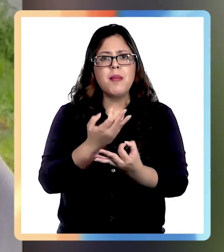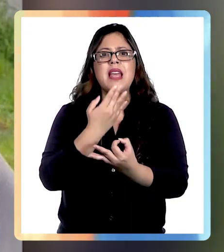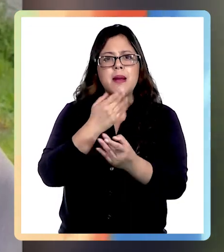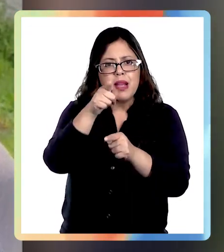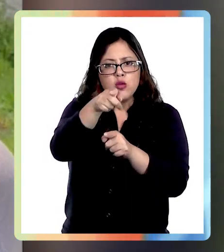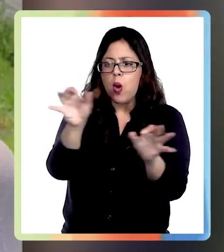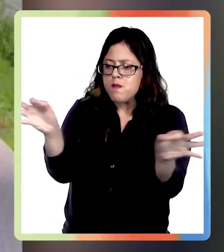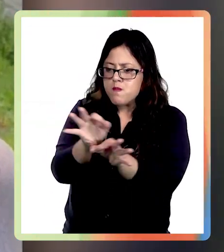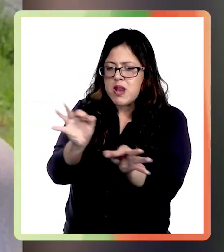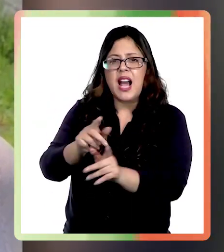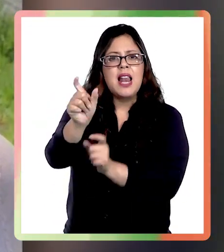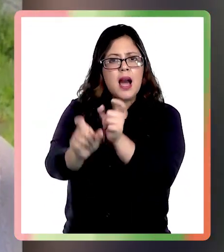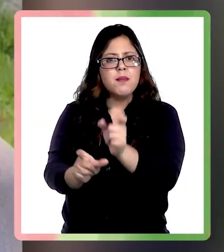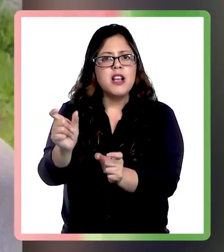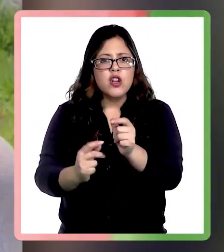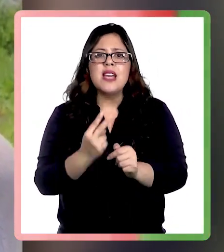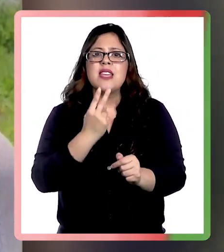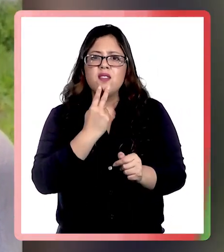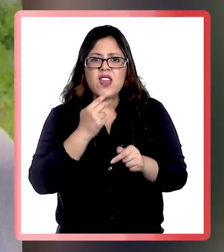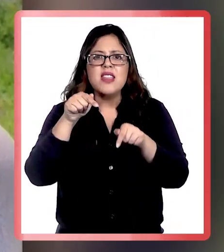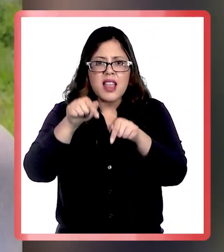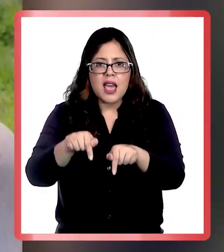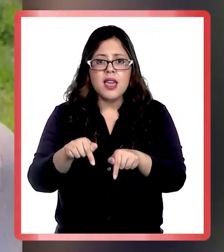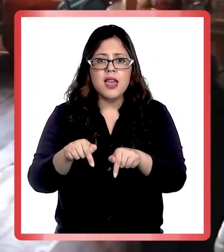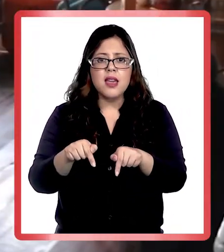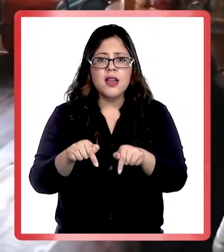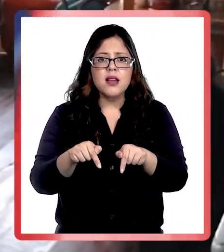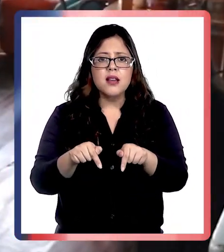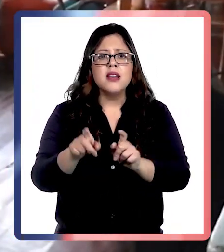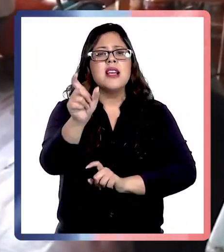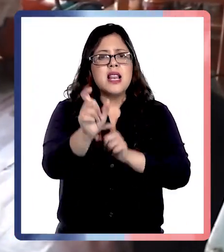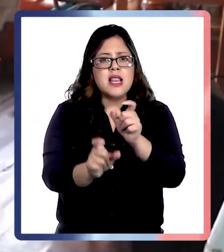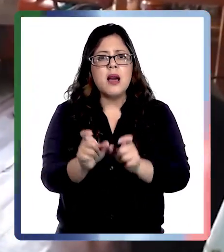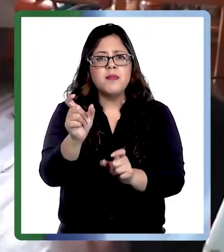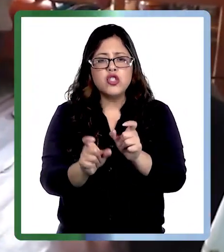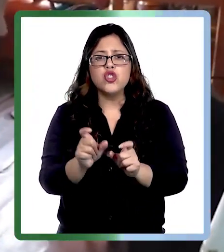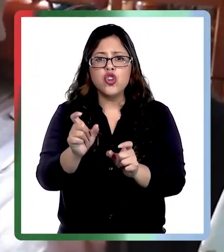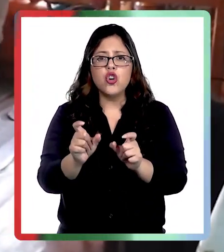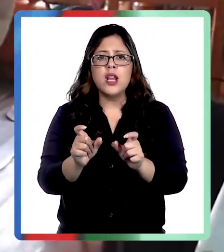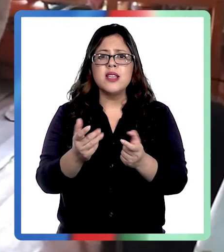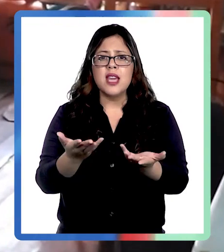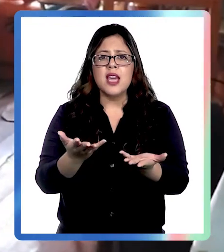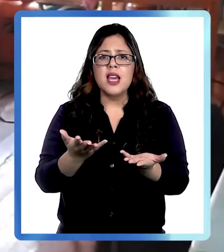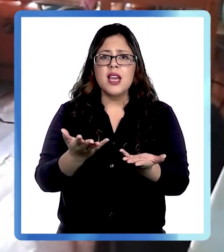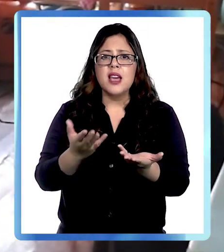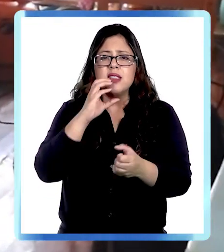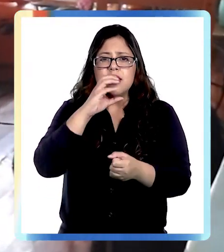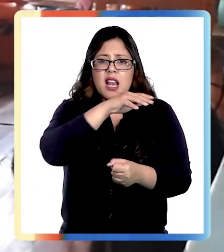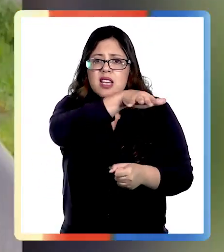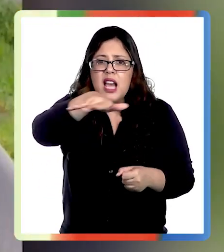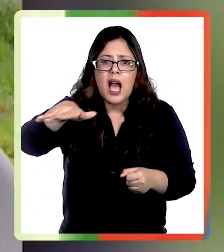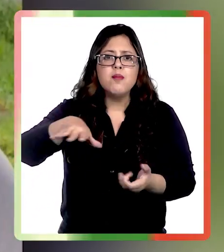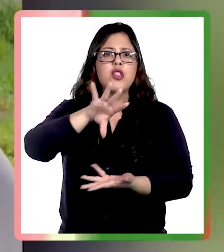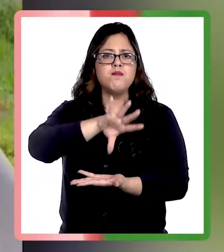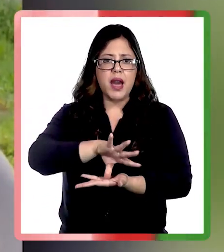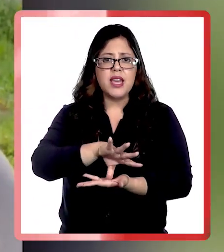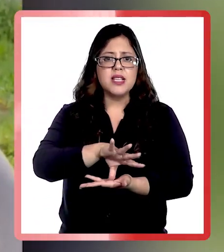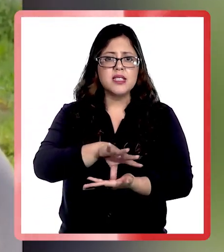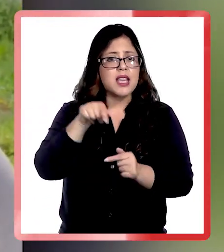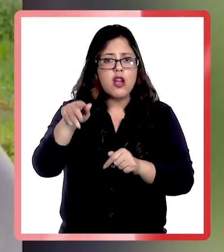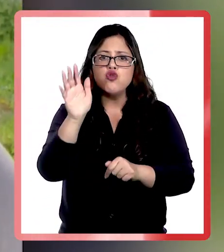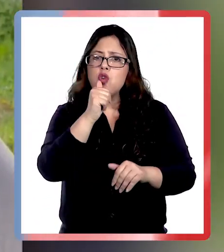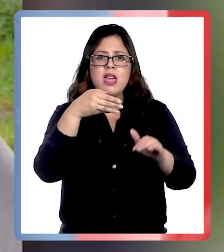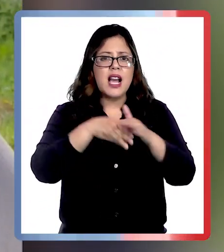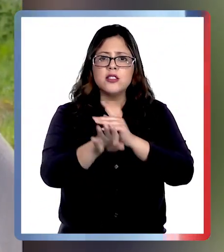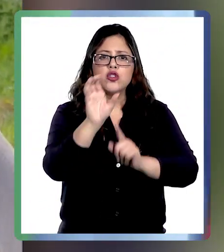explicaciones a los habitantes del archipiélago y a los habitantes de los sectores rurales de todo el país que no